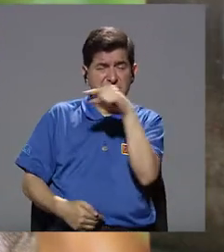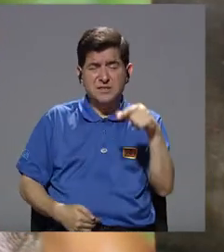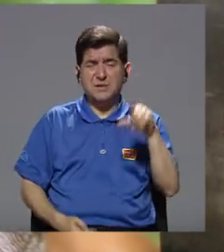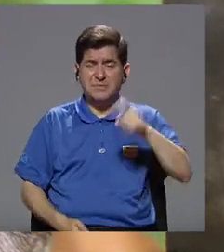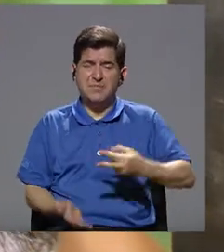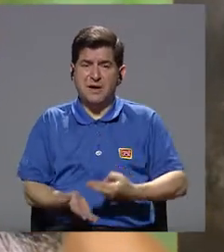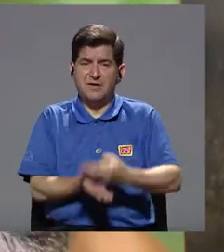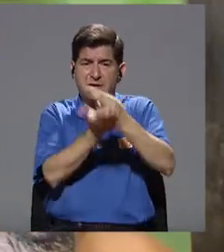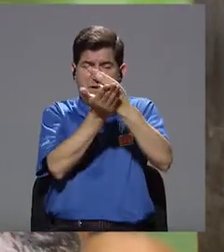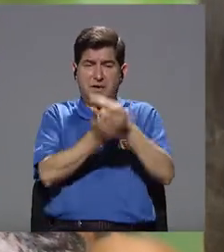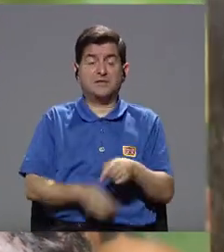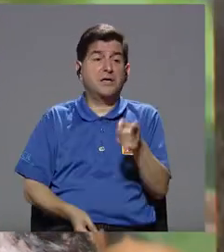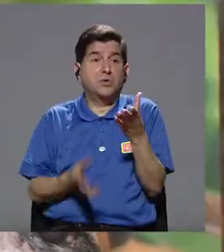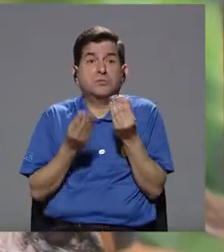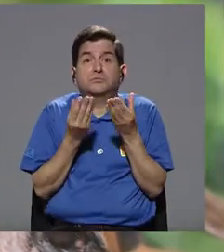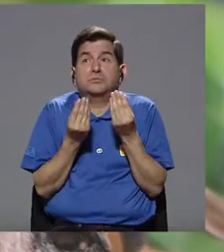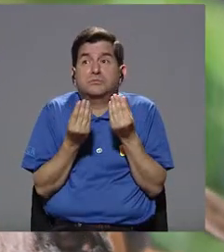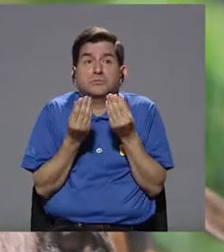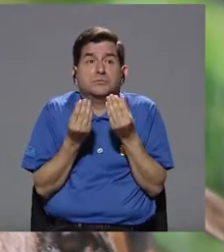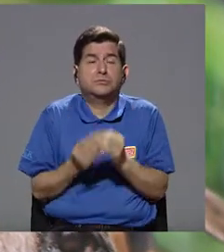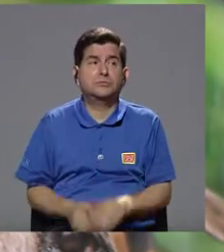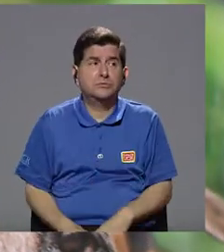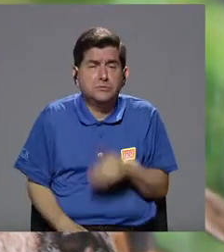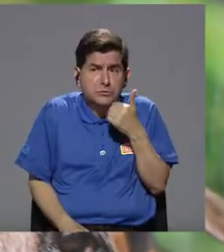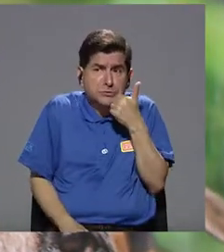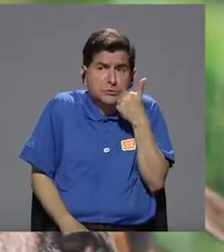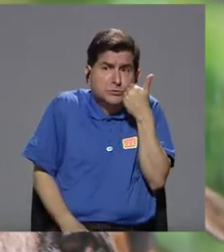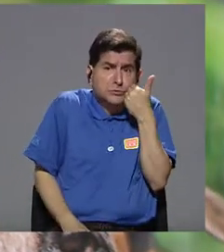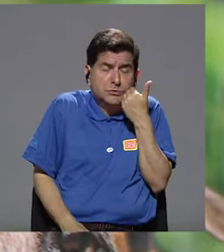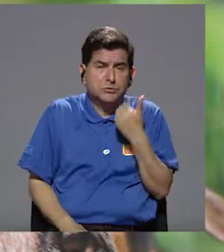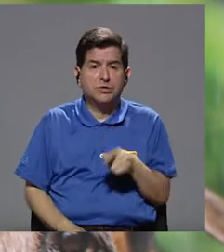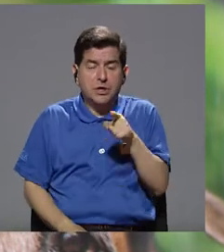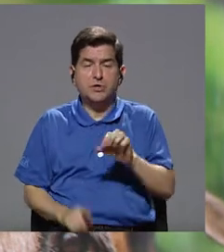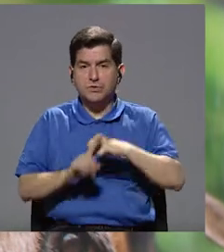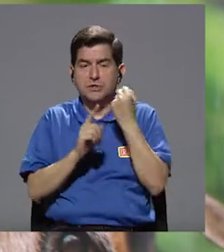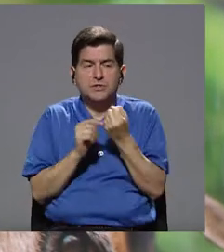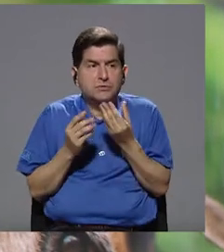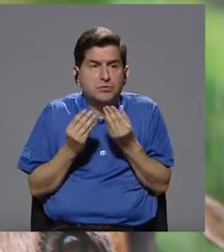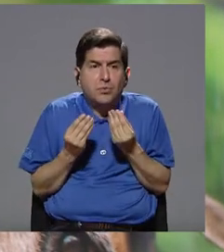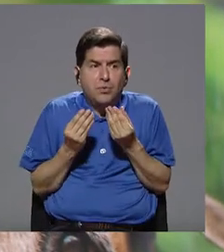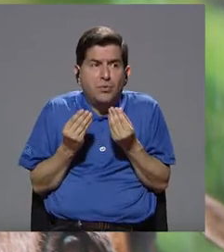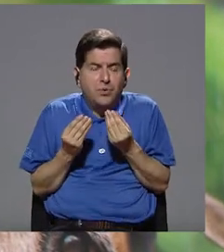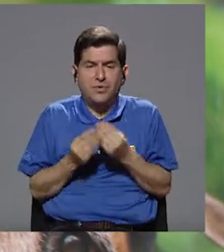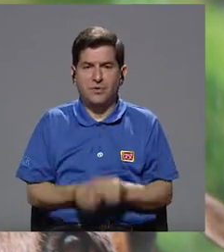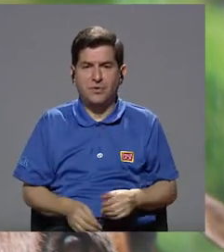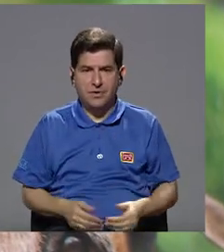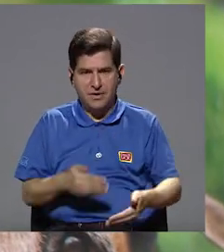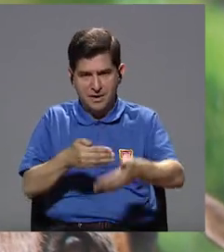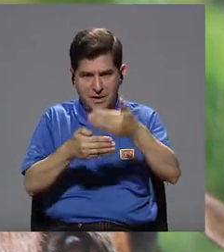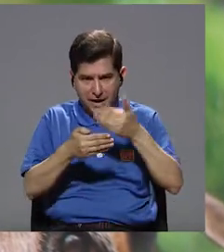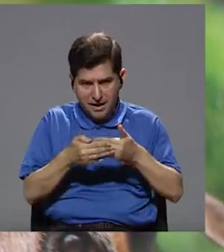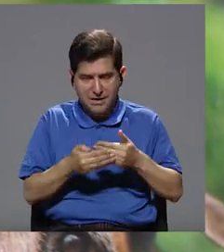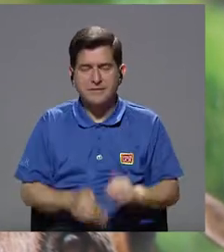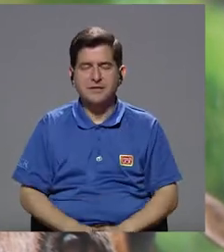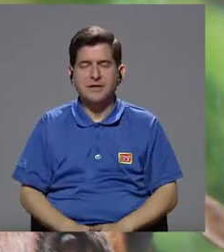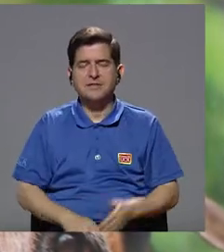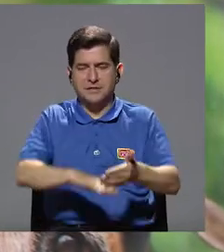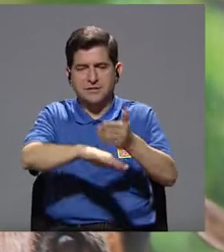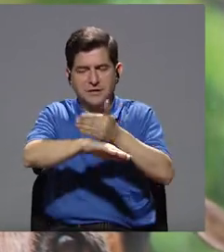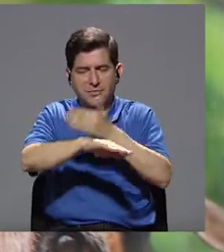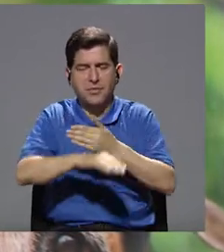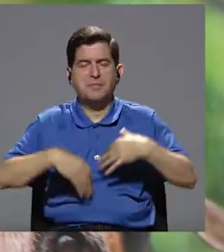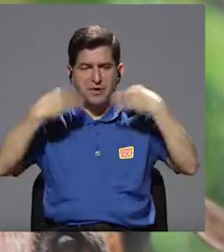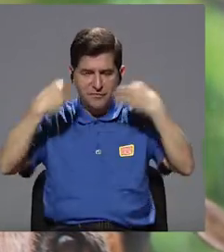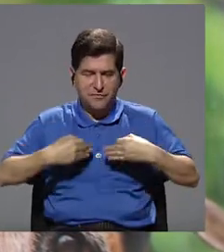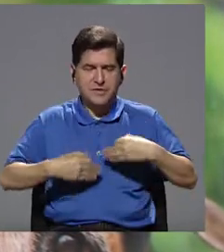de rehabilitación, son animales asustados, son animales tímidos, son animales nerviosos. Entonces, aparte de su recuperación física, de su